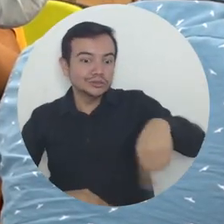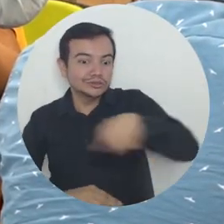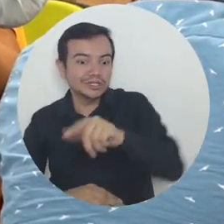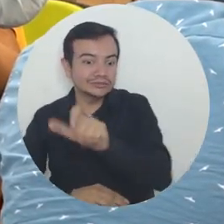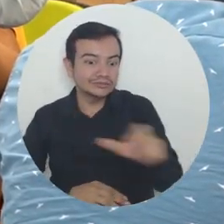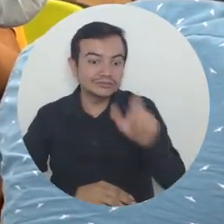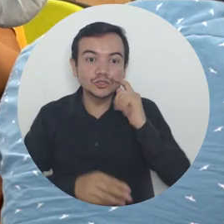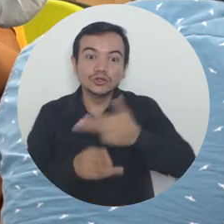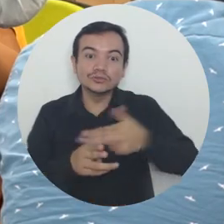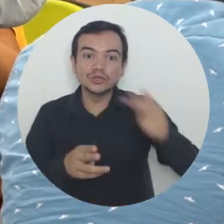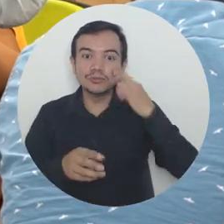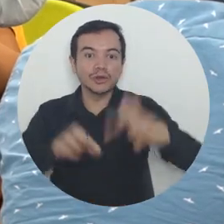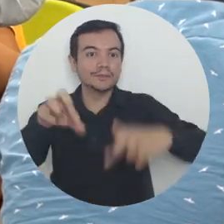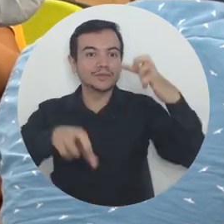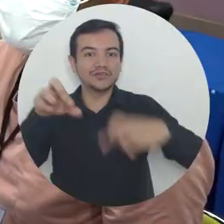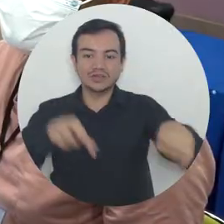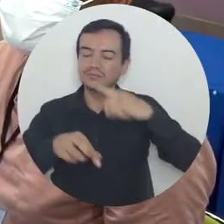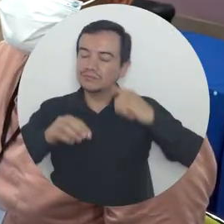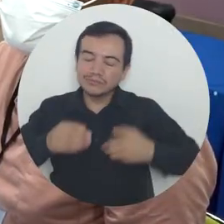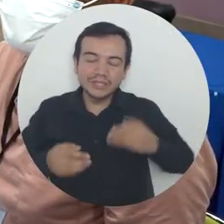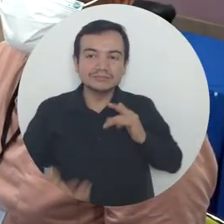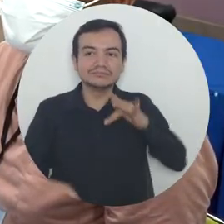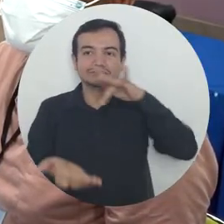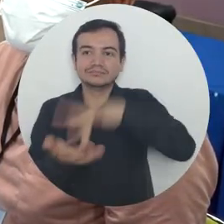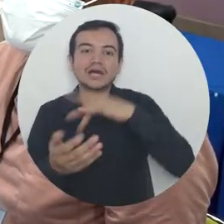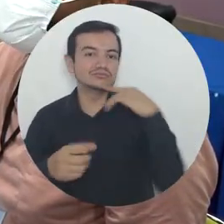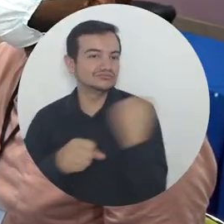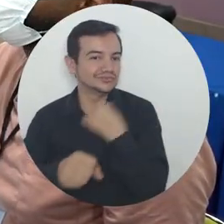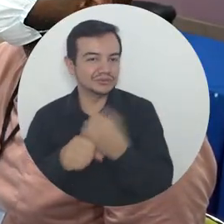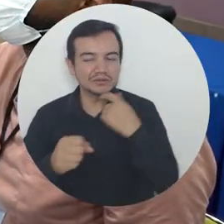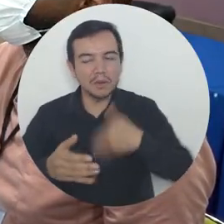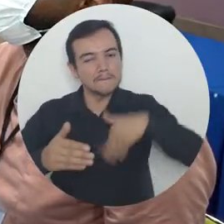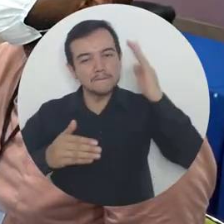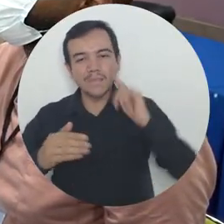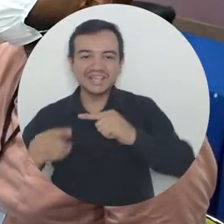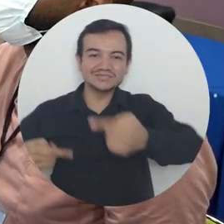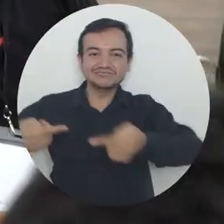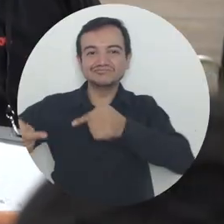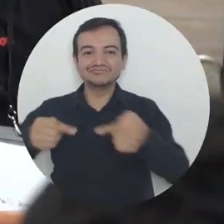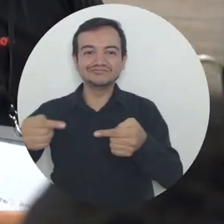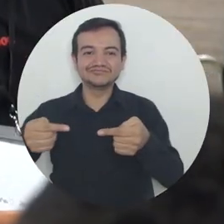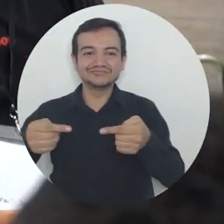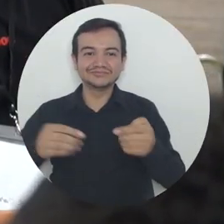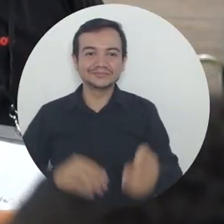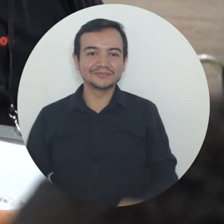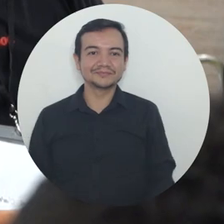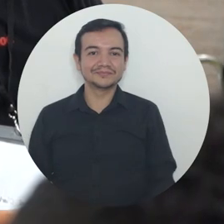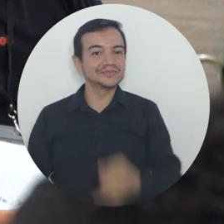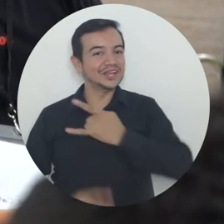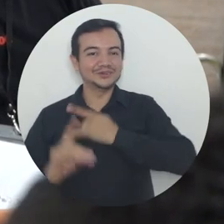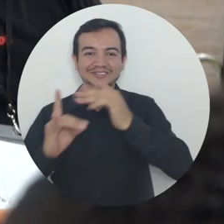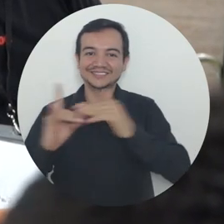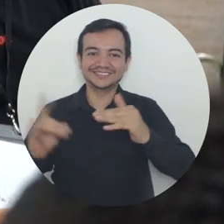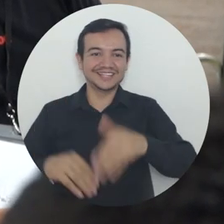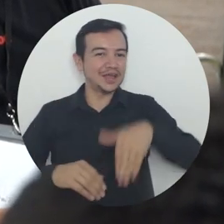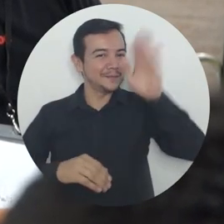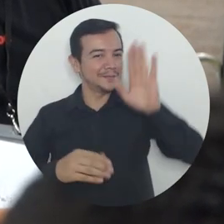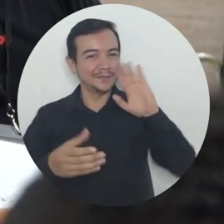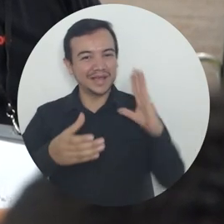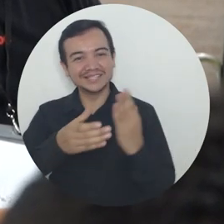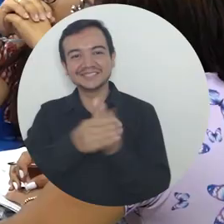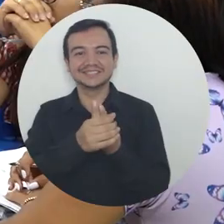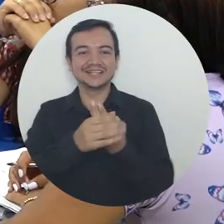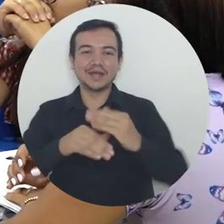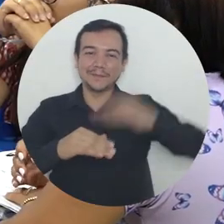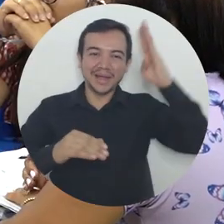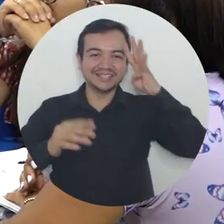departamento. Una muestra del proceso de formación que desde la alma mater se construye para que los futuros profesionales creen espacios